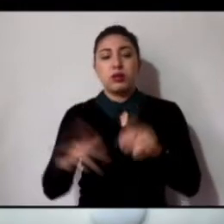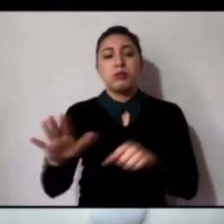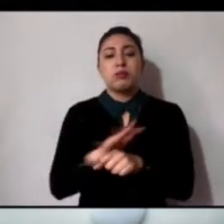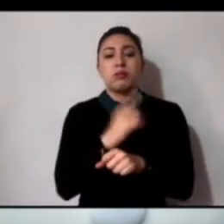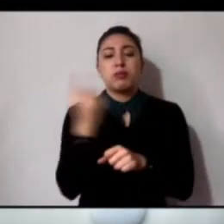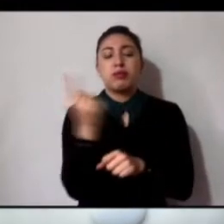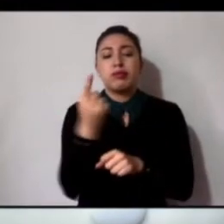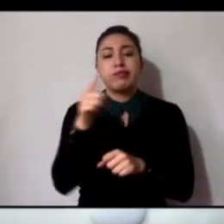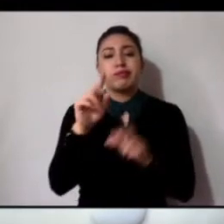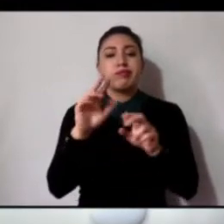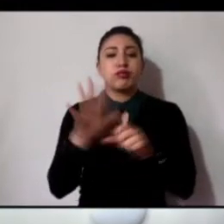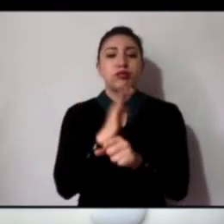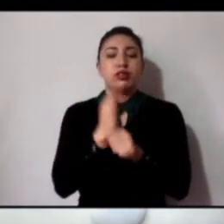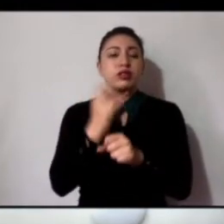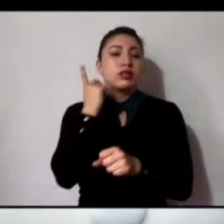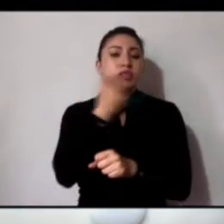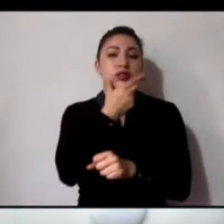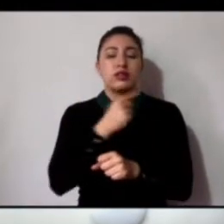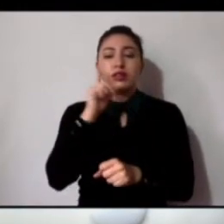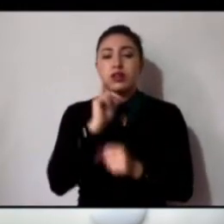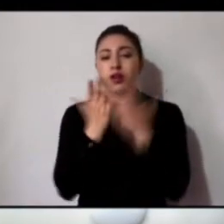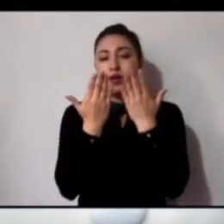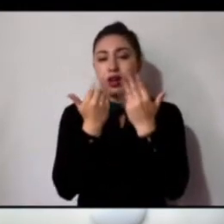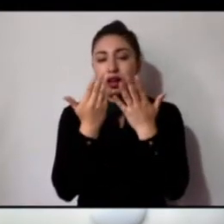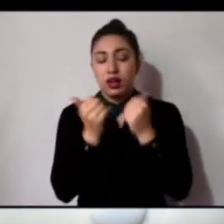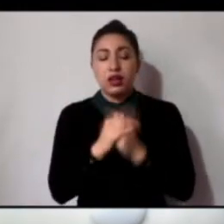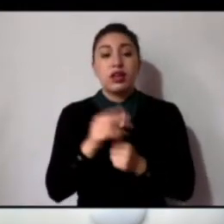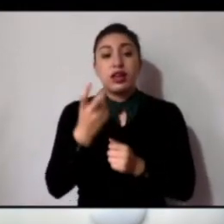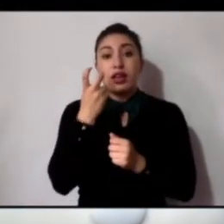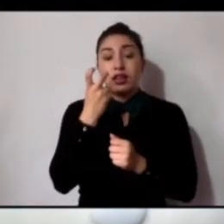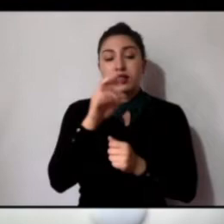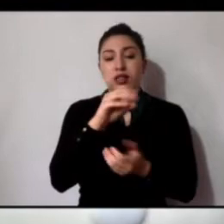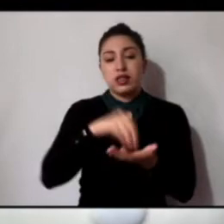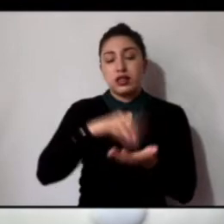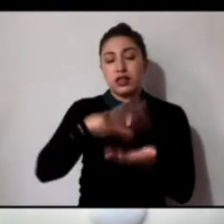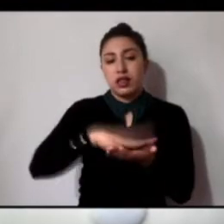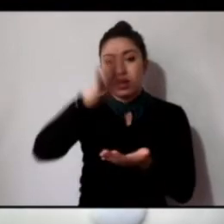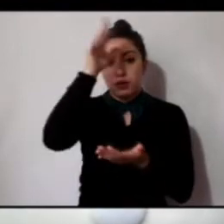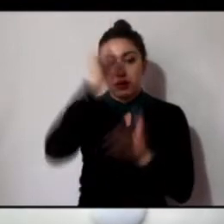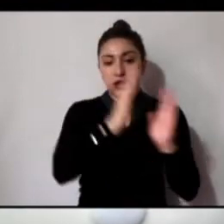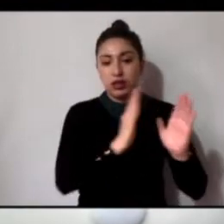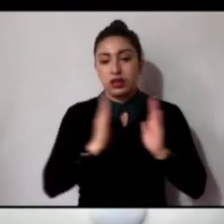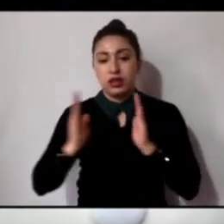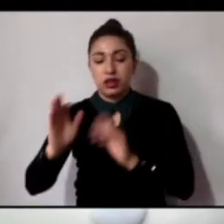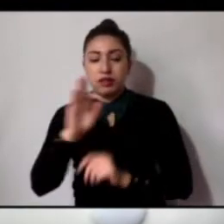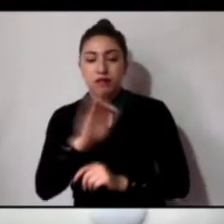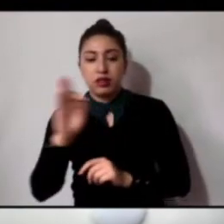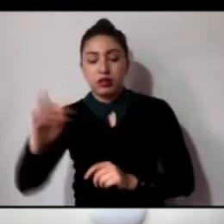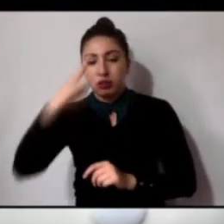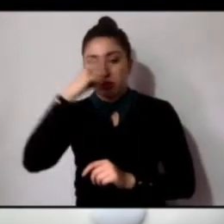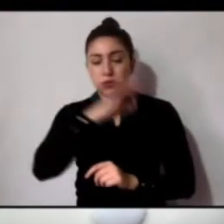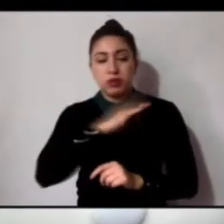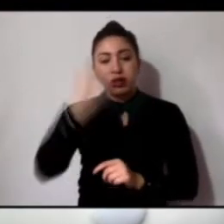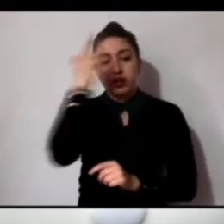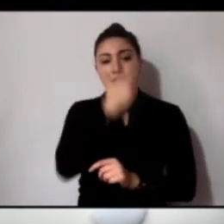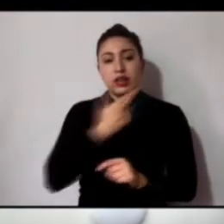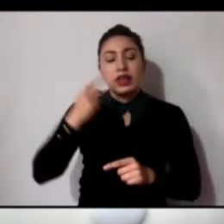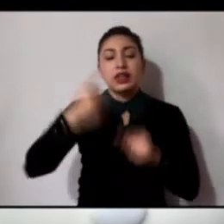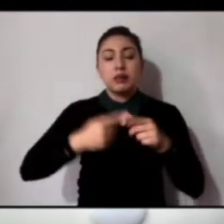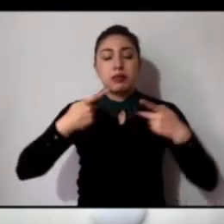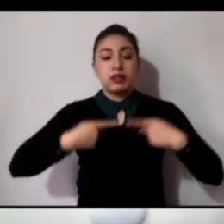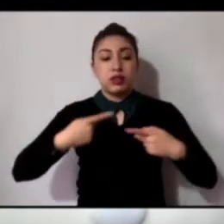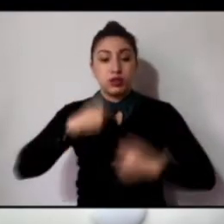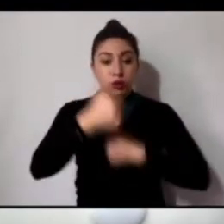El objeto del presente acuerdo es ampliar el término para poder dictaminar a los ganadores de la medalla al mérito juvenil